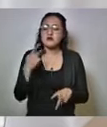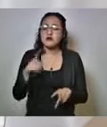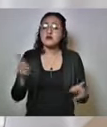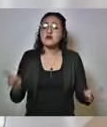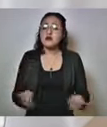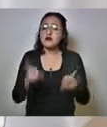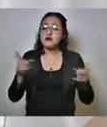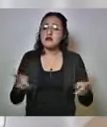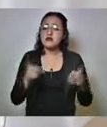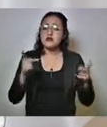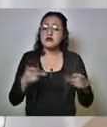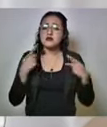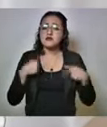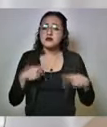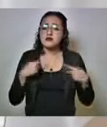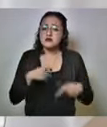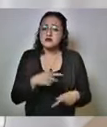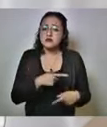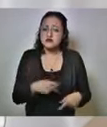legítimo